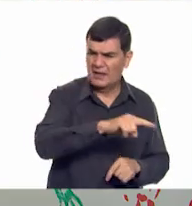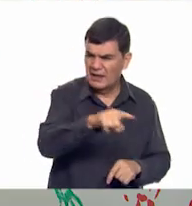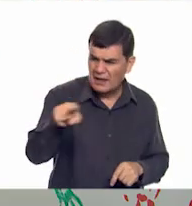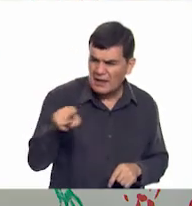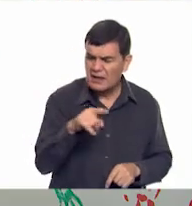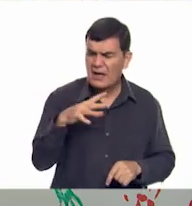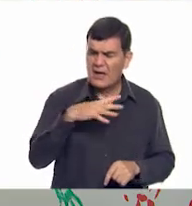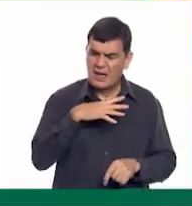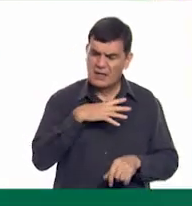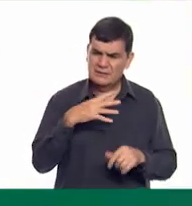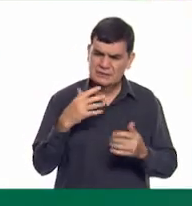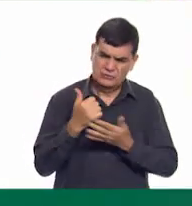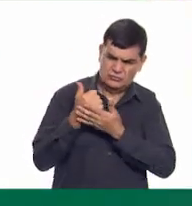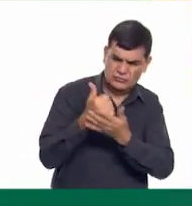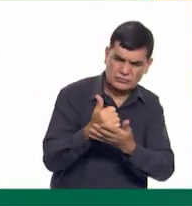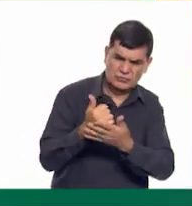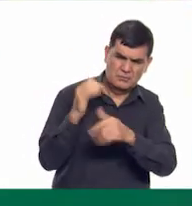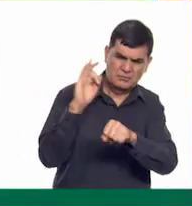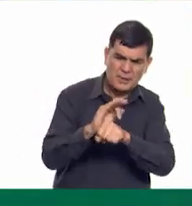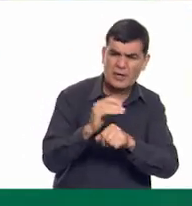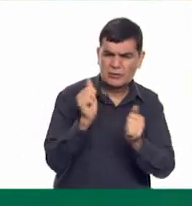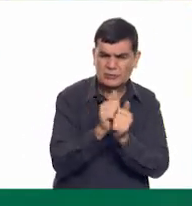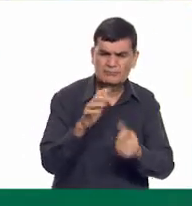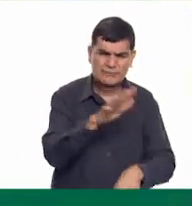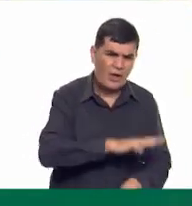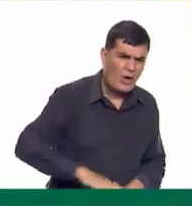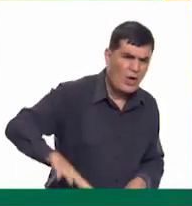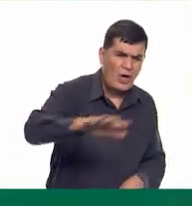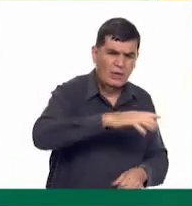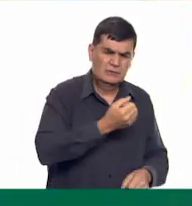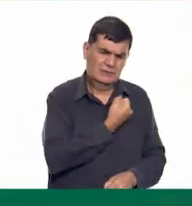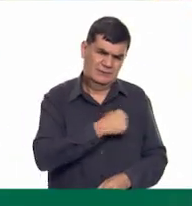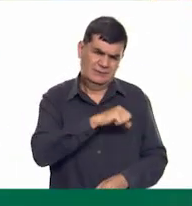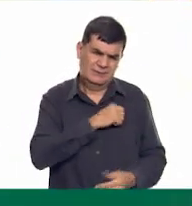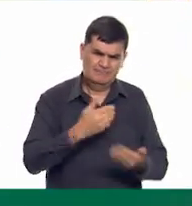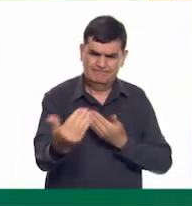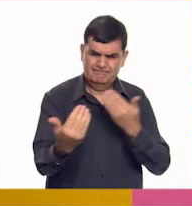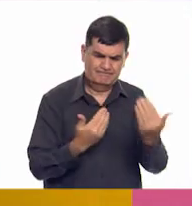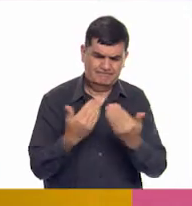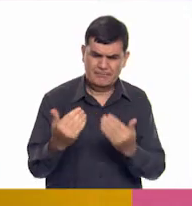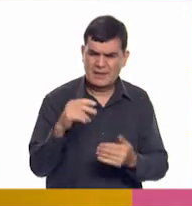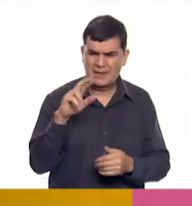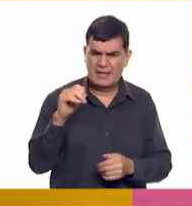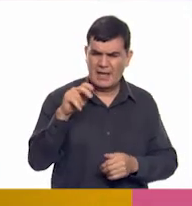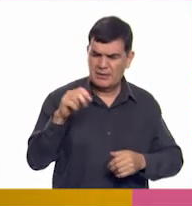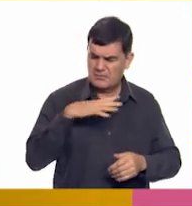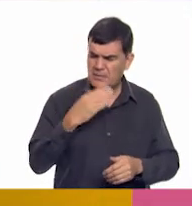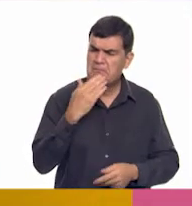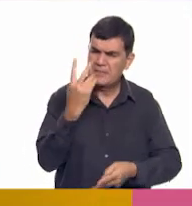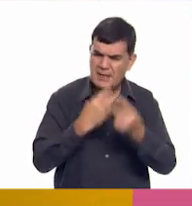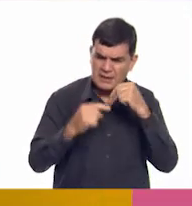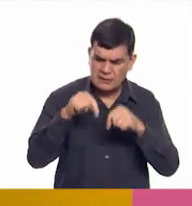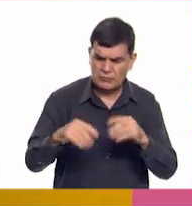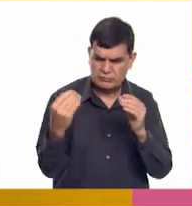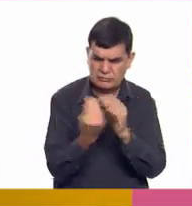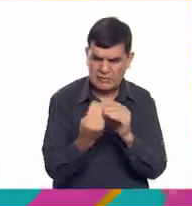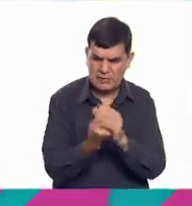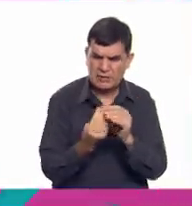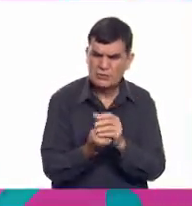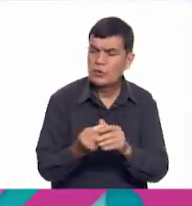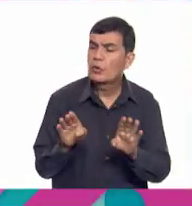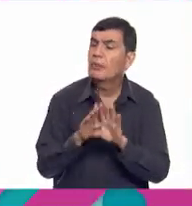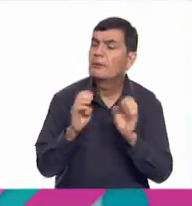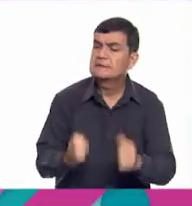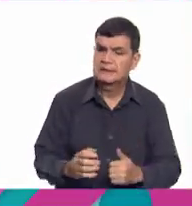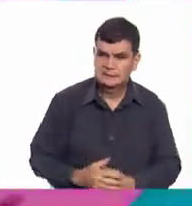le ayudan a establecer una sana convivencia. Hola, Leilani. Bienvenida a tu clase. ¿Cómo